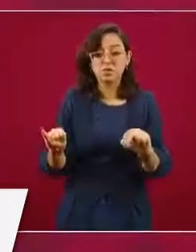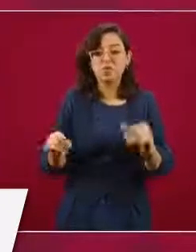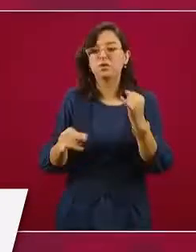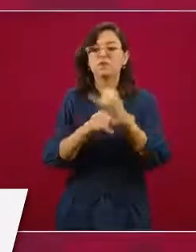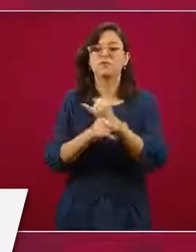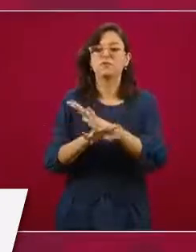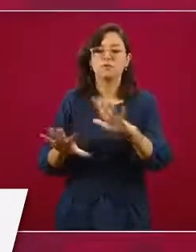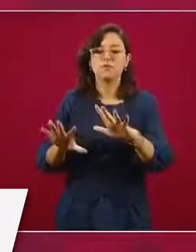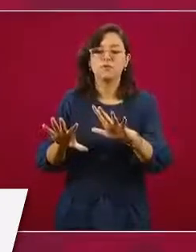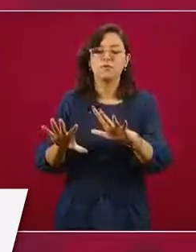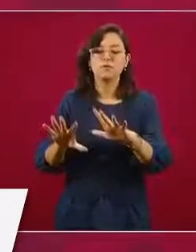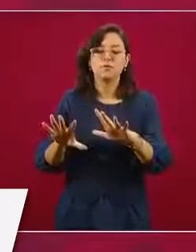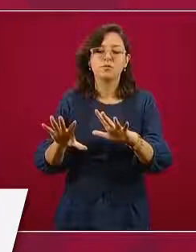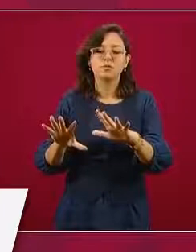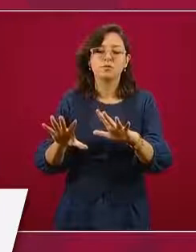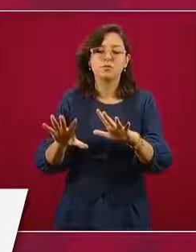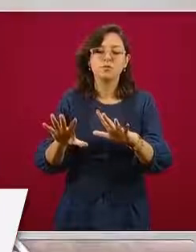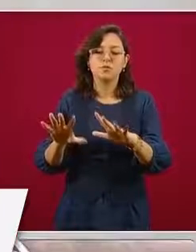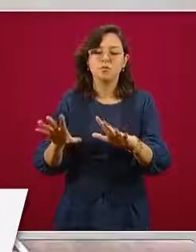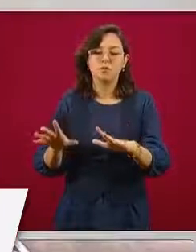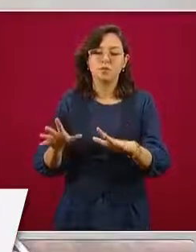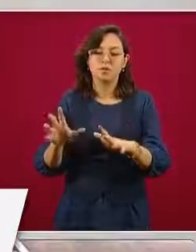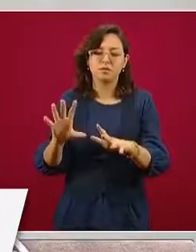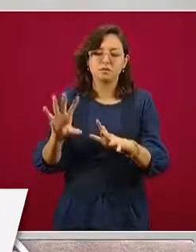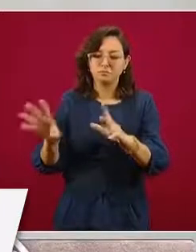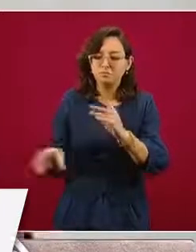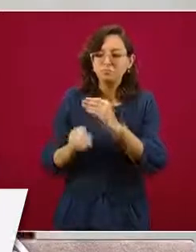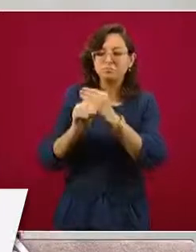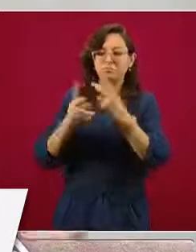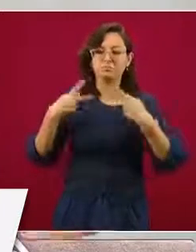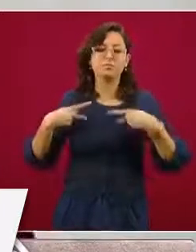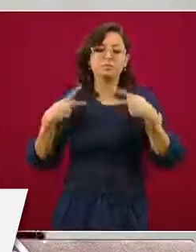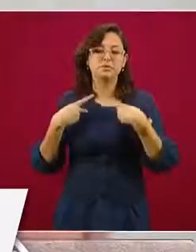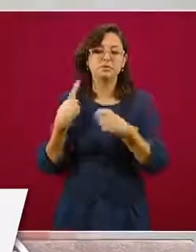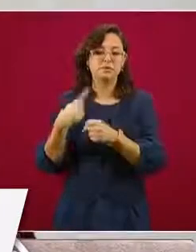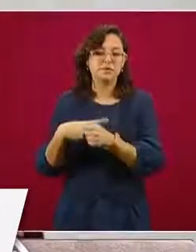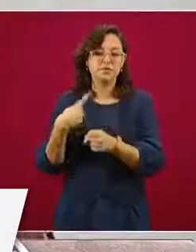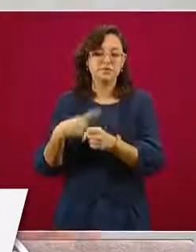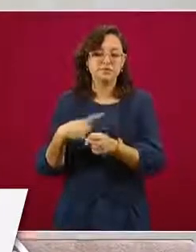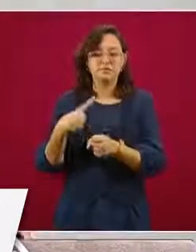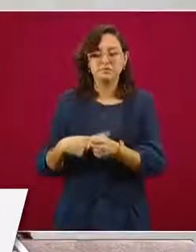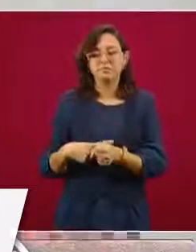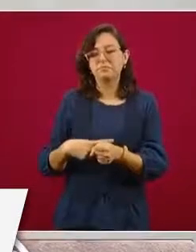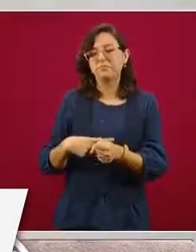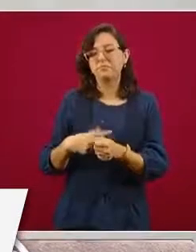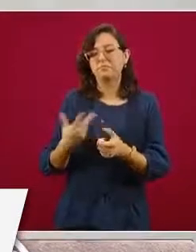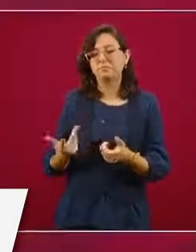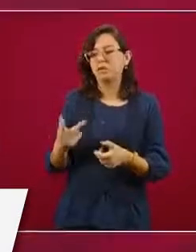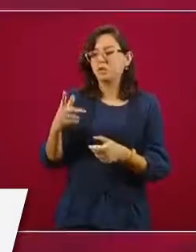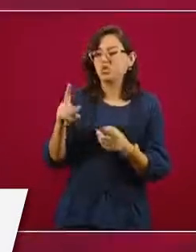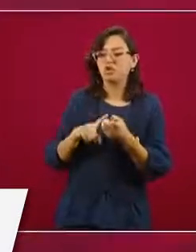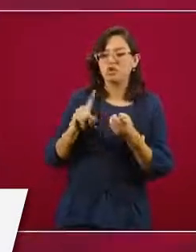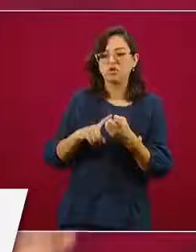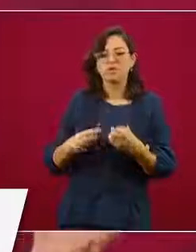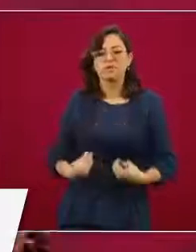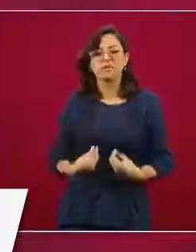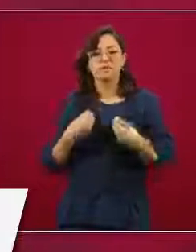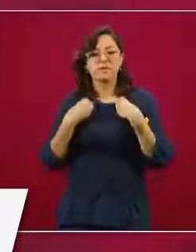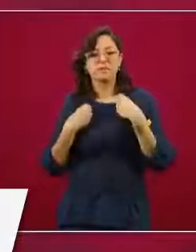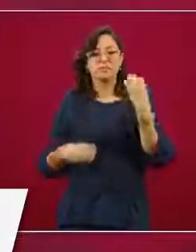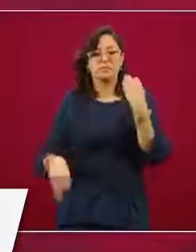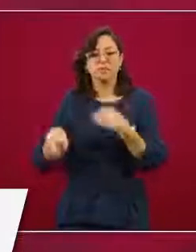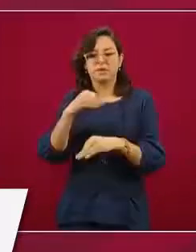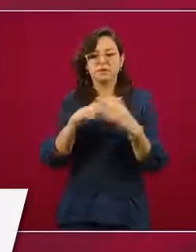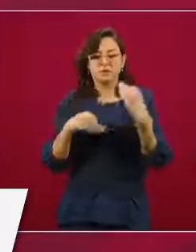información de la persona enferma y sus detalles médicos, demográficos, etcétera. Todo